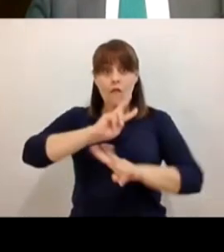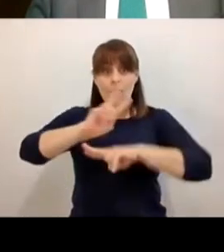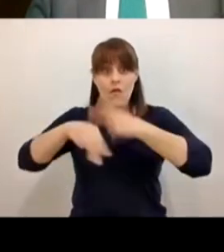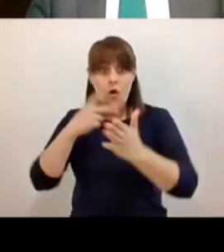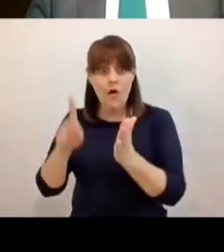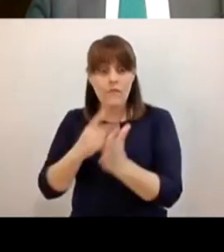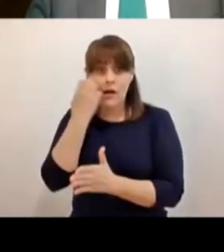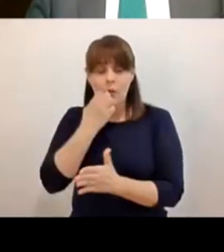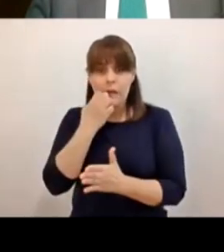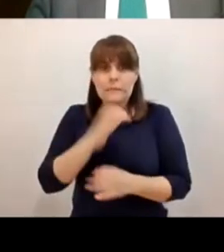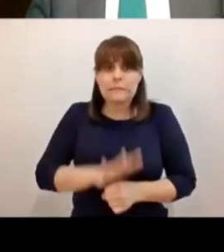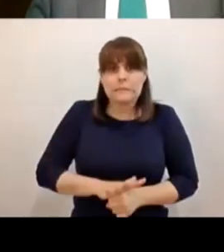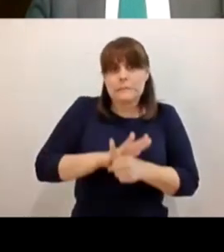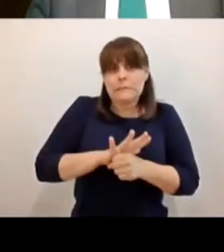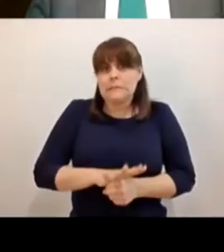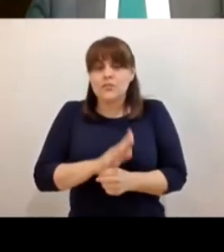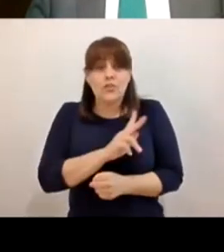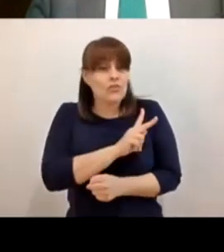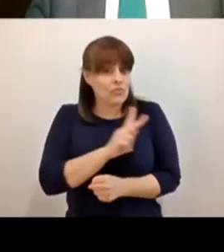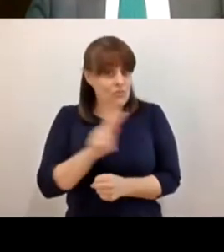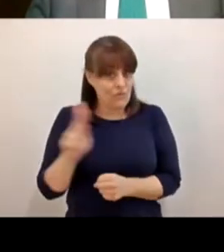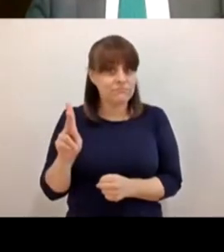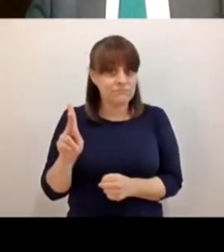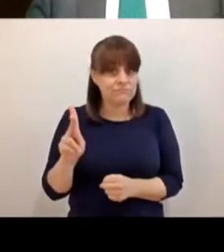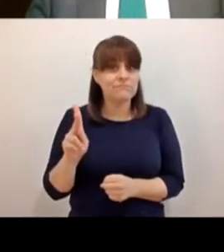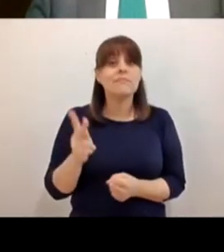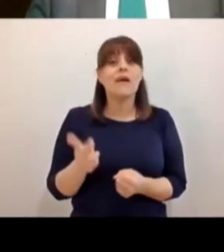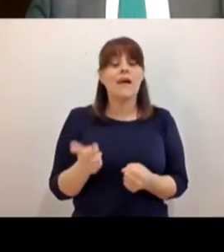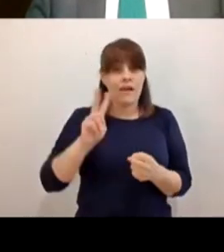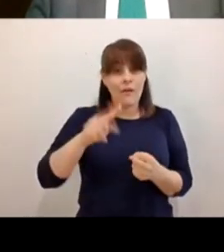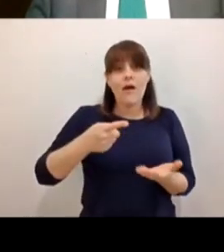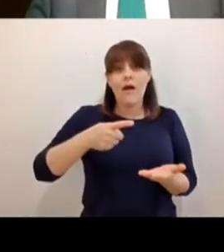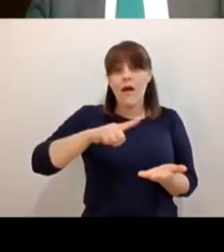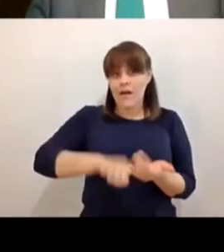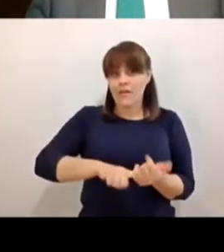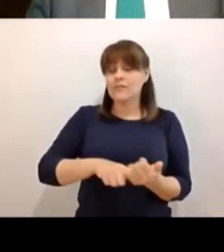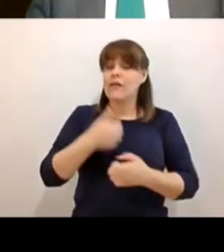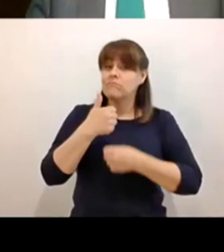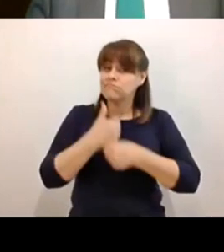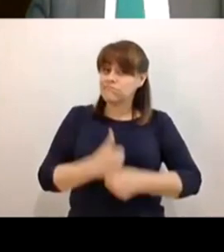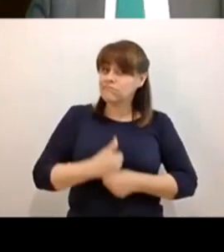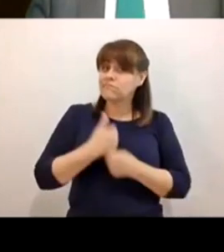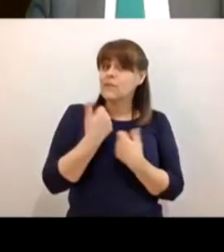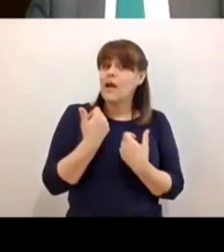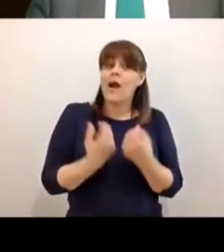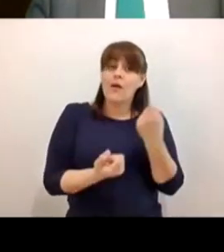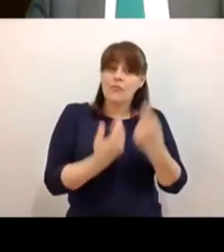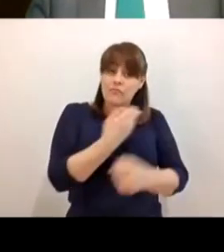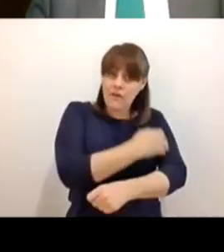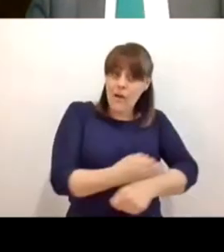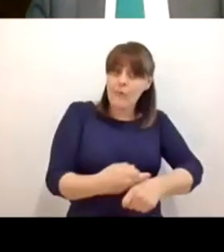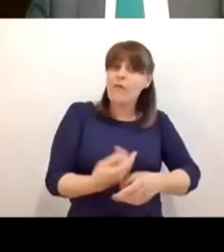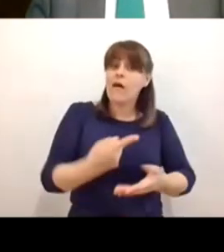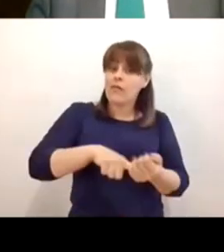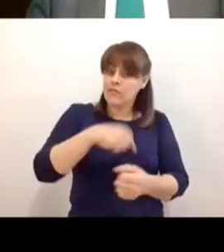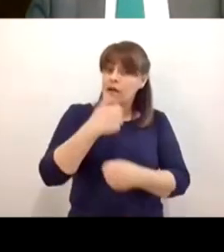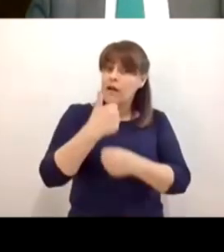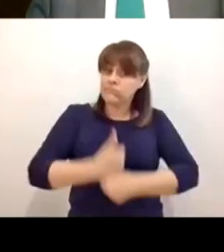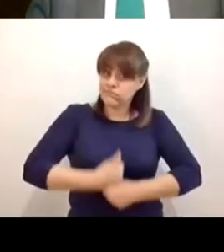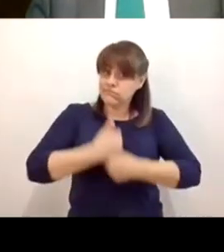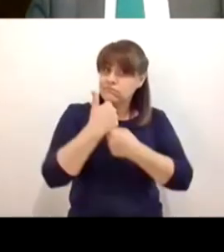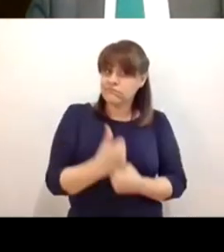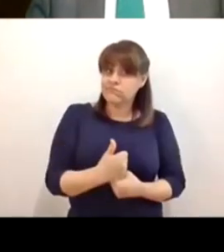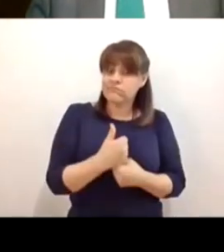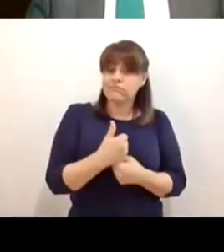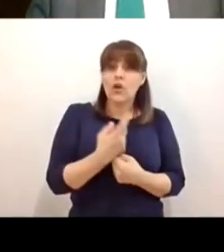hay desafortunadamente mucho dolor en la comunidad educativa hay familias que han sufrido todos venimos de un